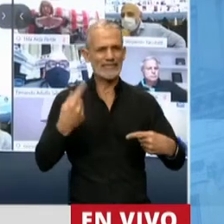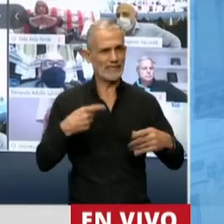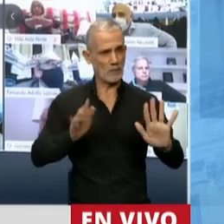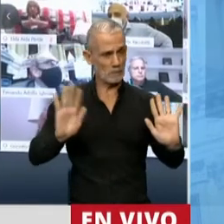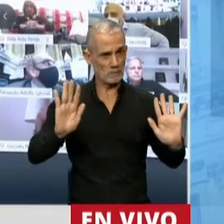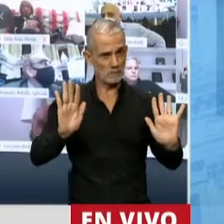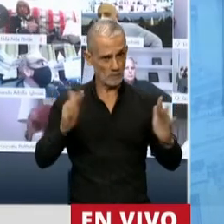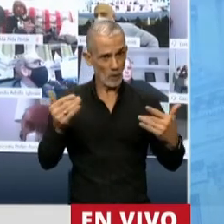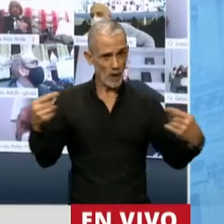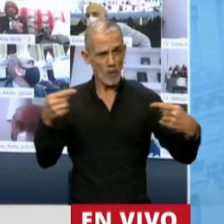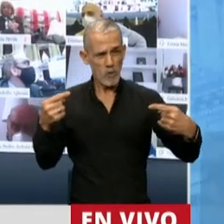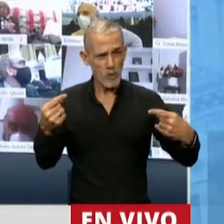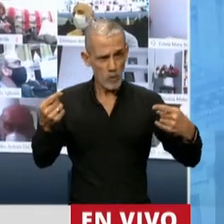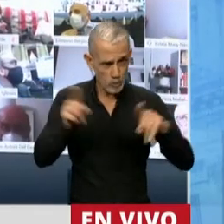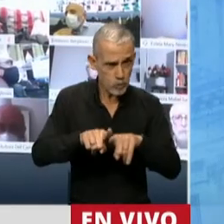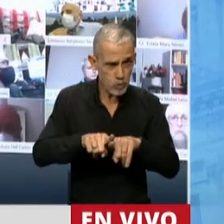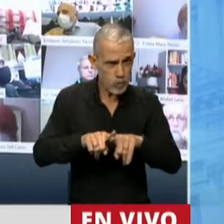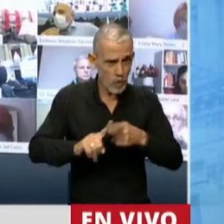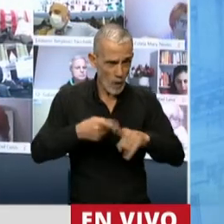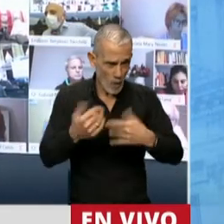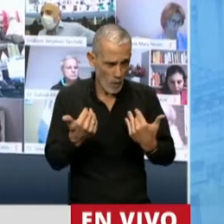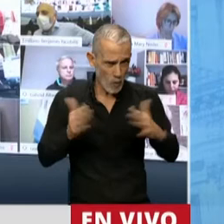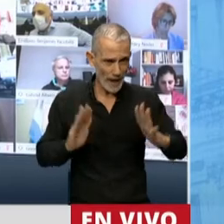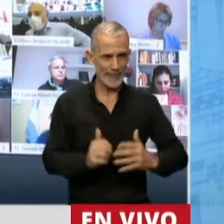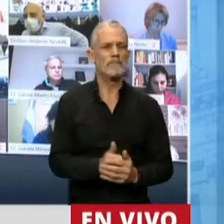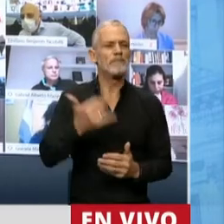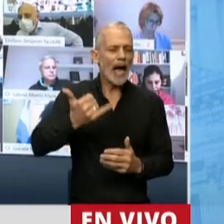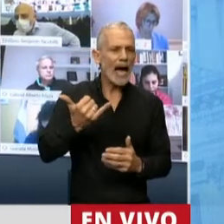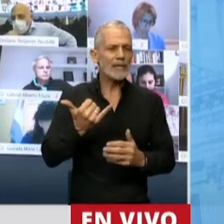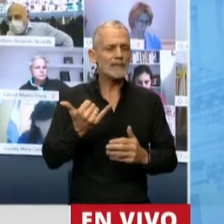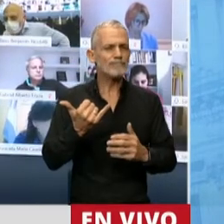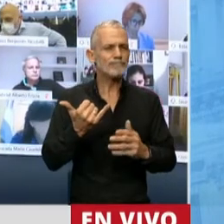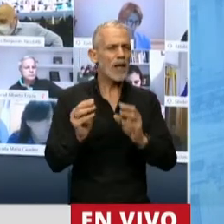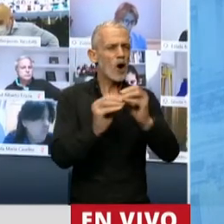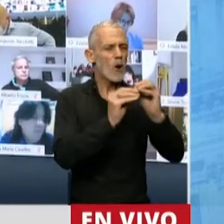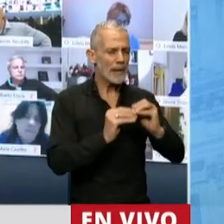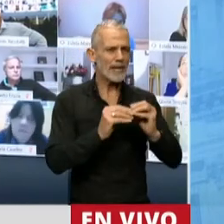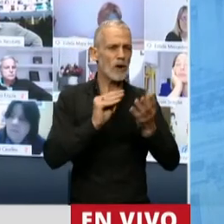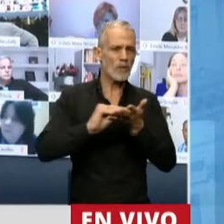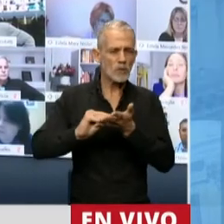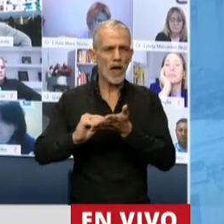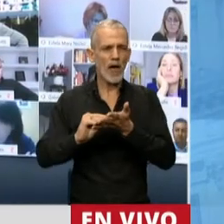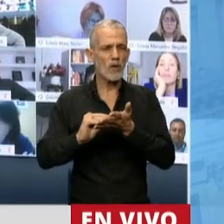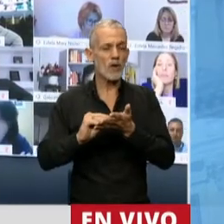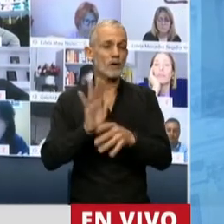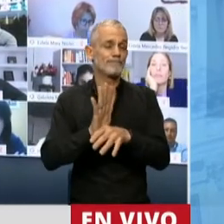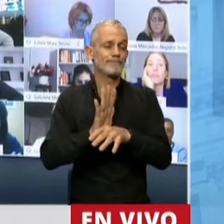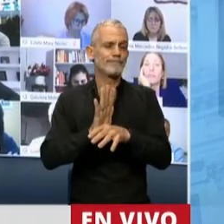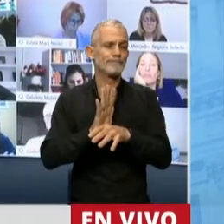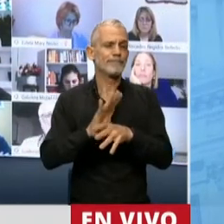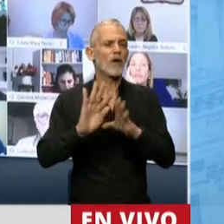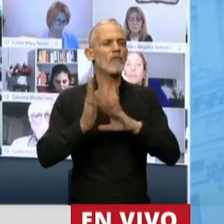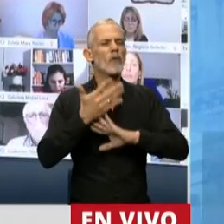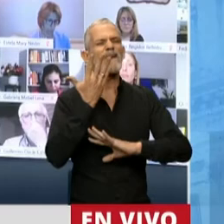Creo que hay muchos compañeros diputados que están enamorados de esa